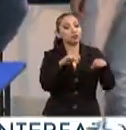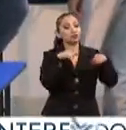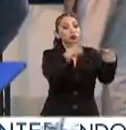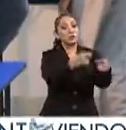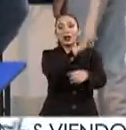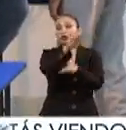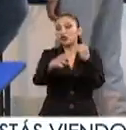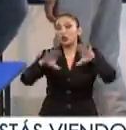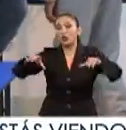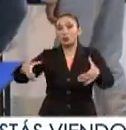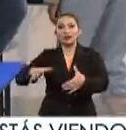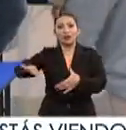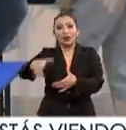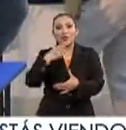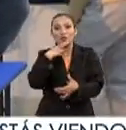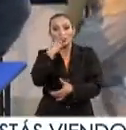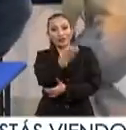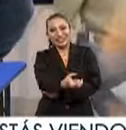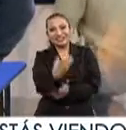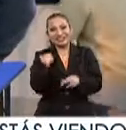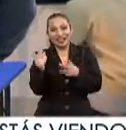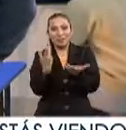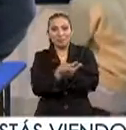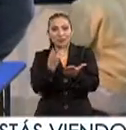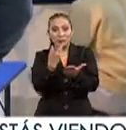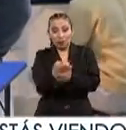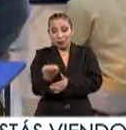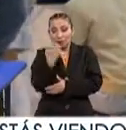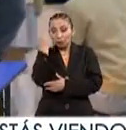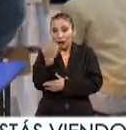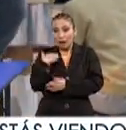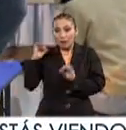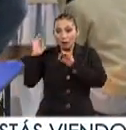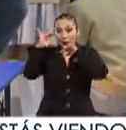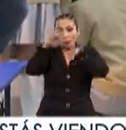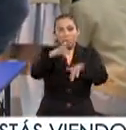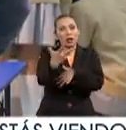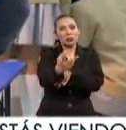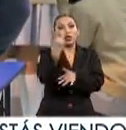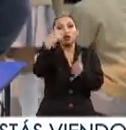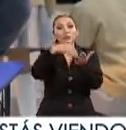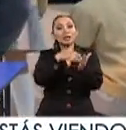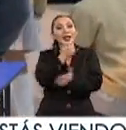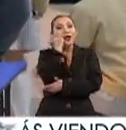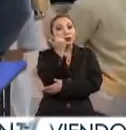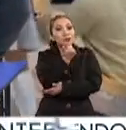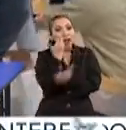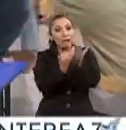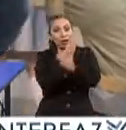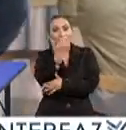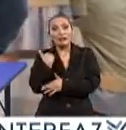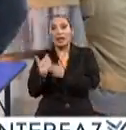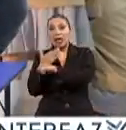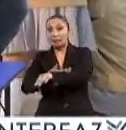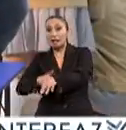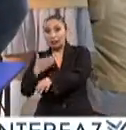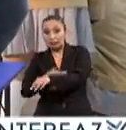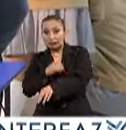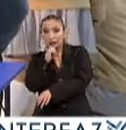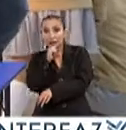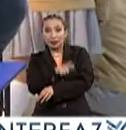fue para toda la comunidad, ya que esta escuela es de alta demanda, son alrededor de 2.000 alumnos en la mañana y en la tarde.